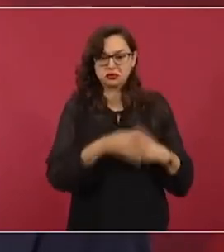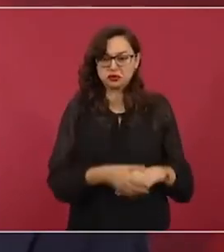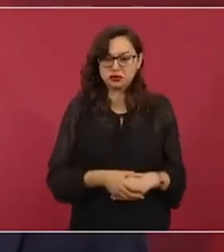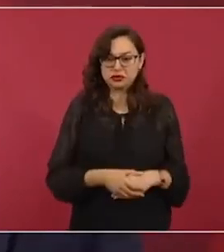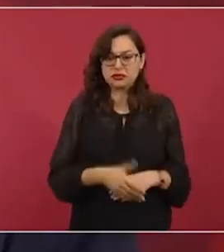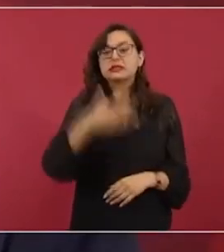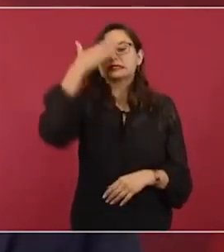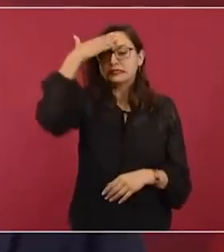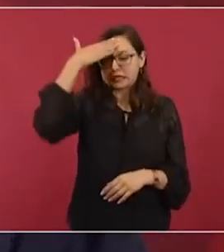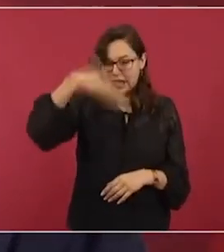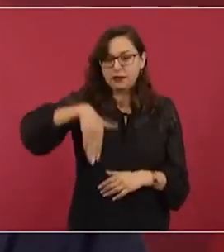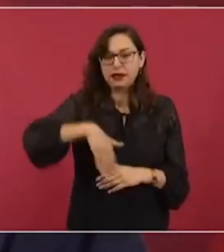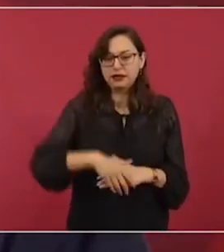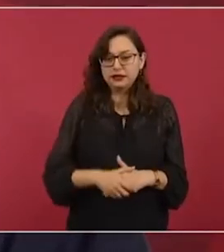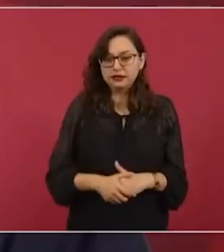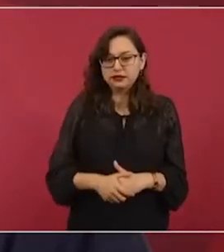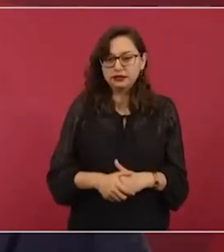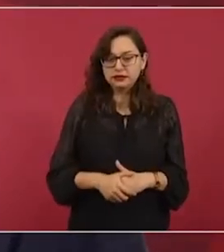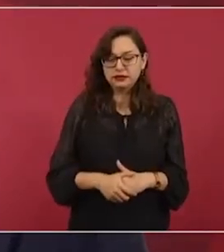De cada 100